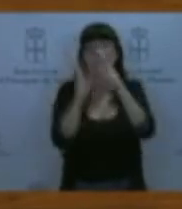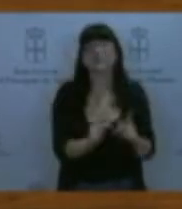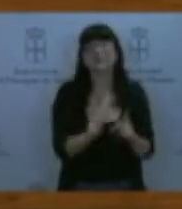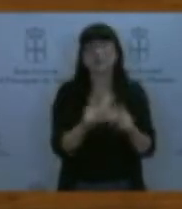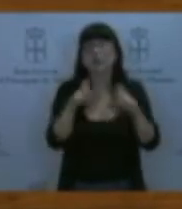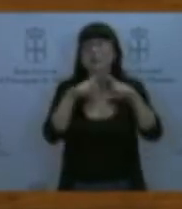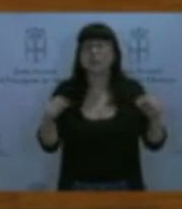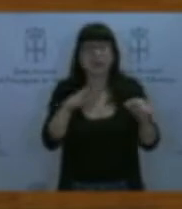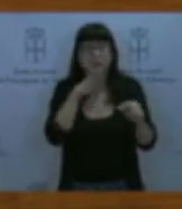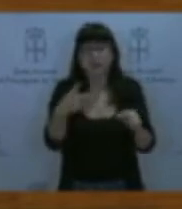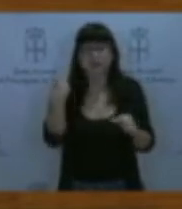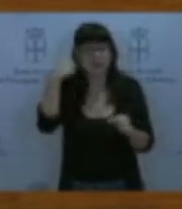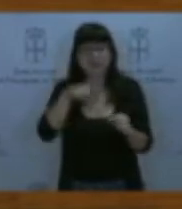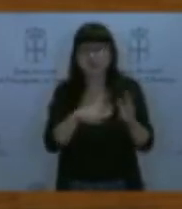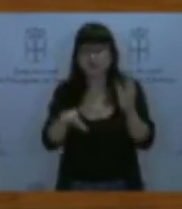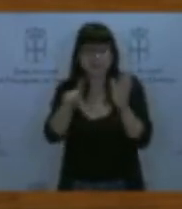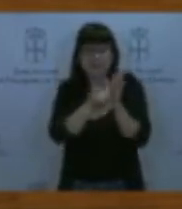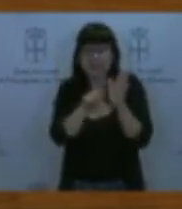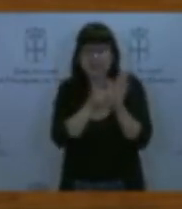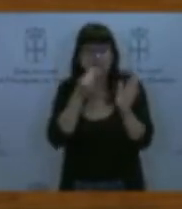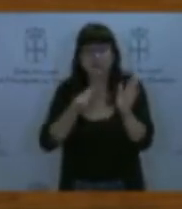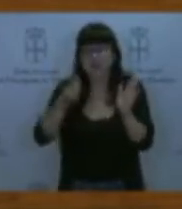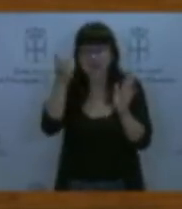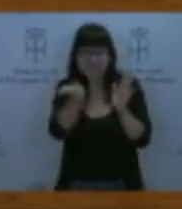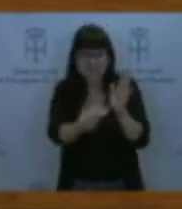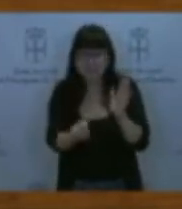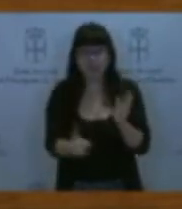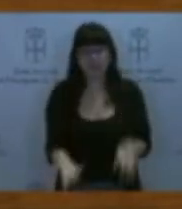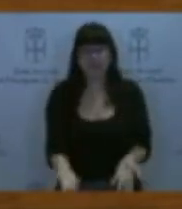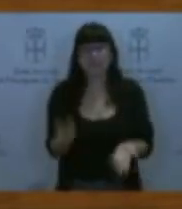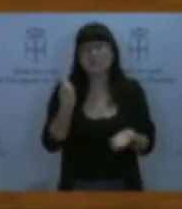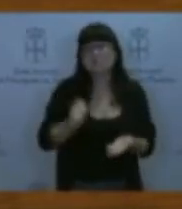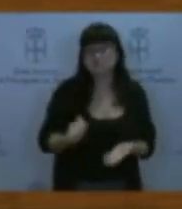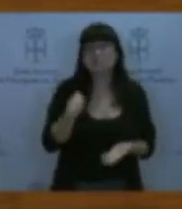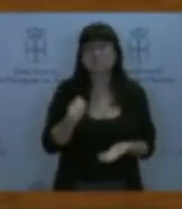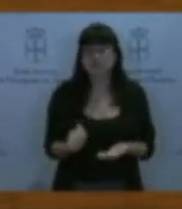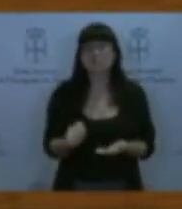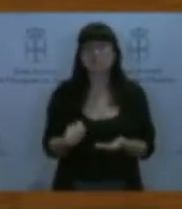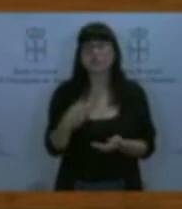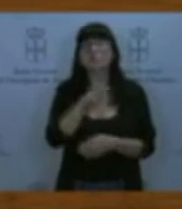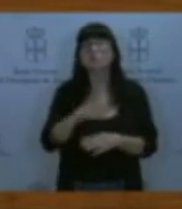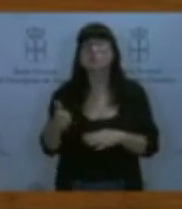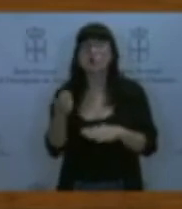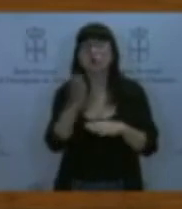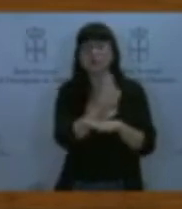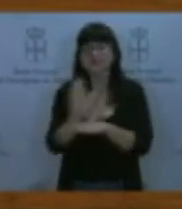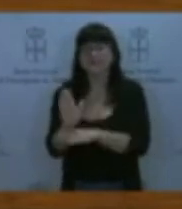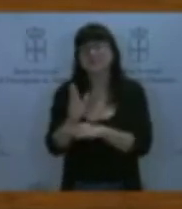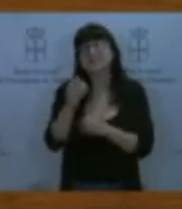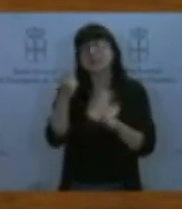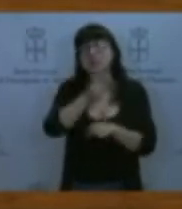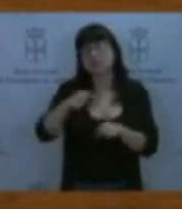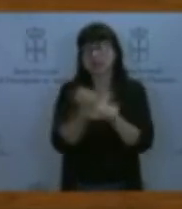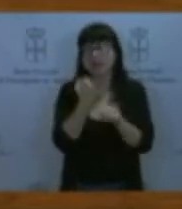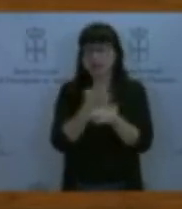la ley es insuficiente su concepción, lo mismo que dicen también la representación de los empleados y empleados públicos. Porque creemos que ahora es el momento para dar un paso como este,